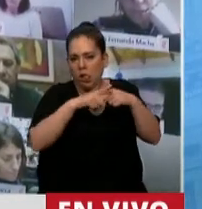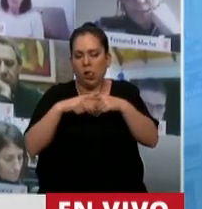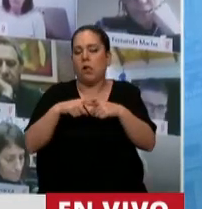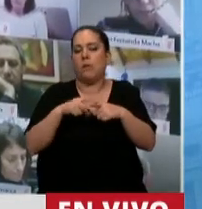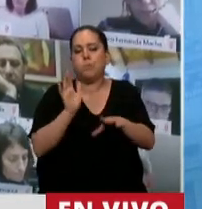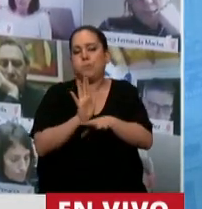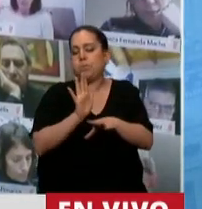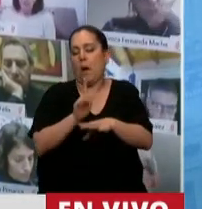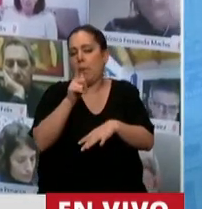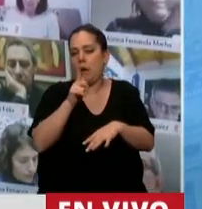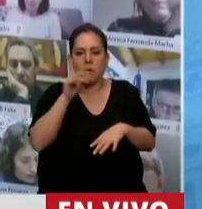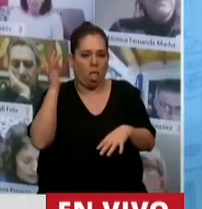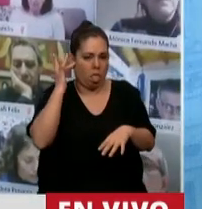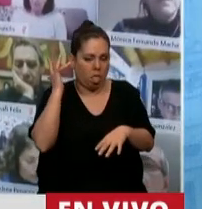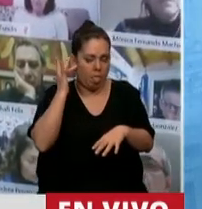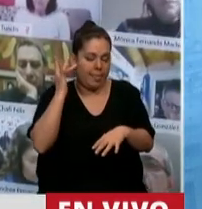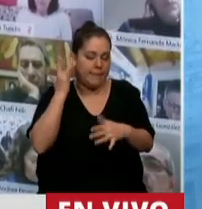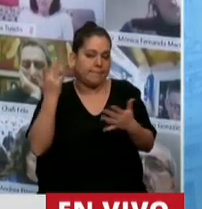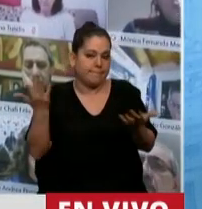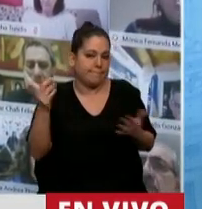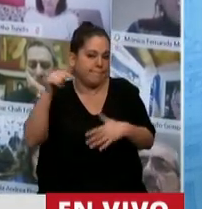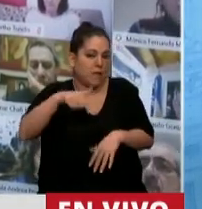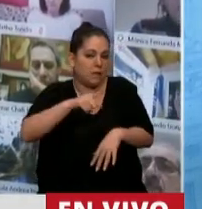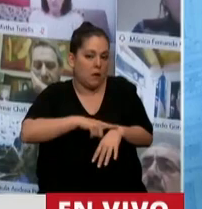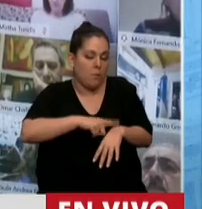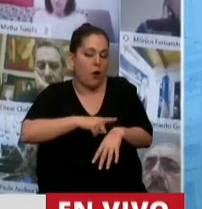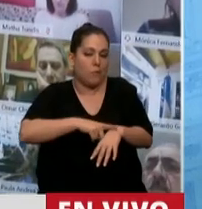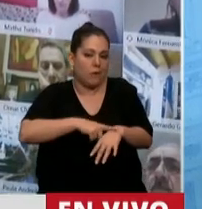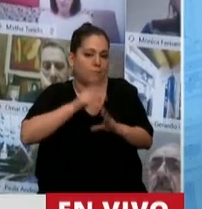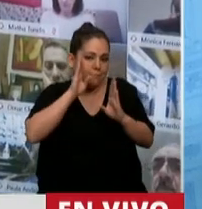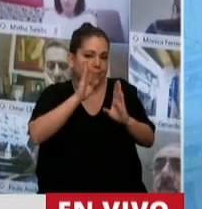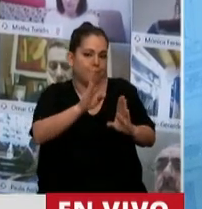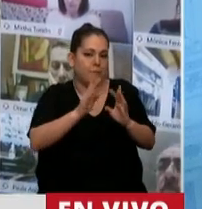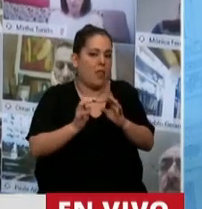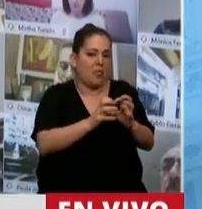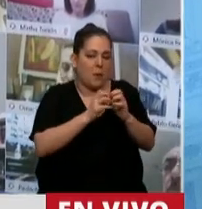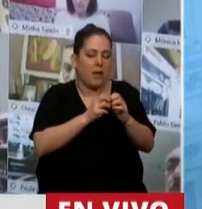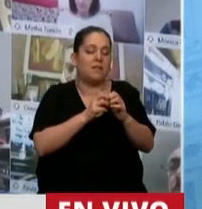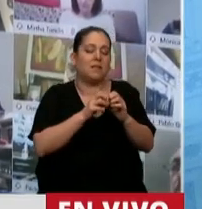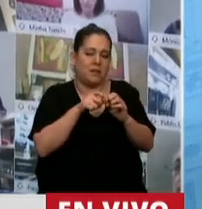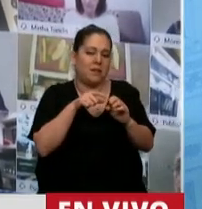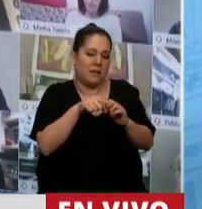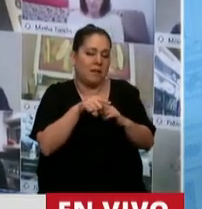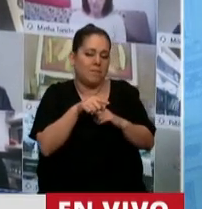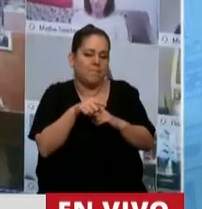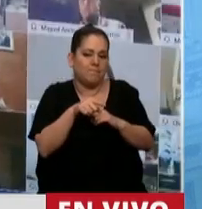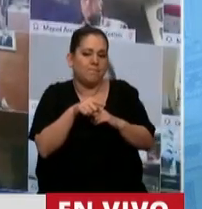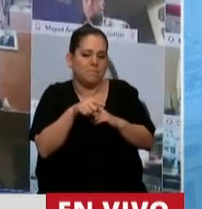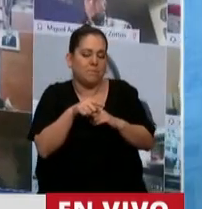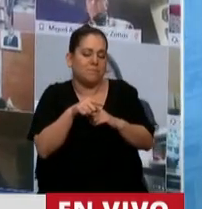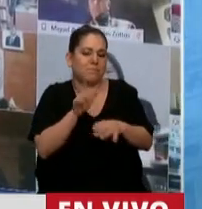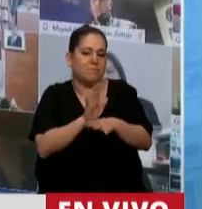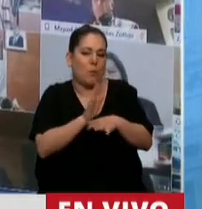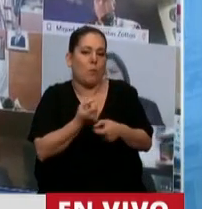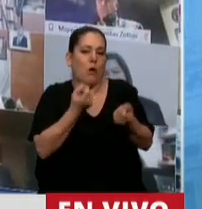misma, y en este momento estamos abocados a debatir el